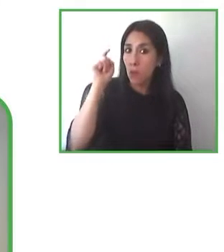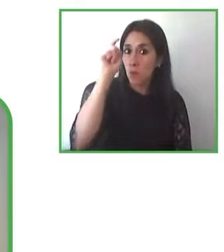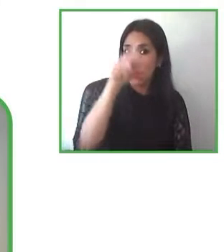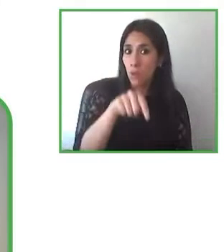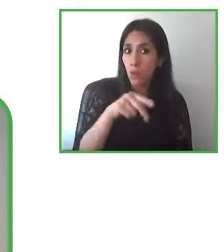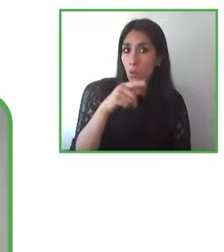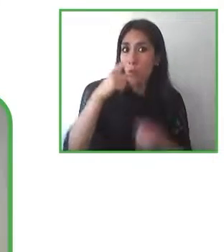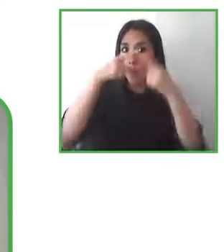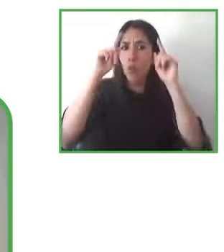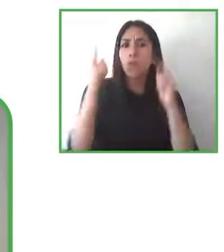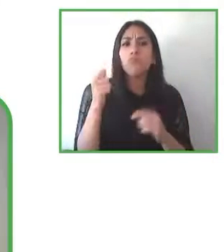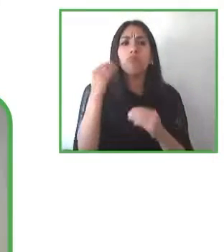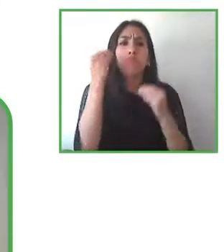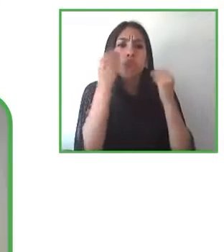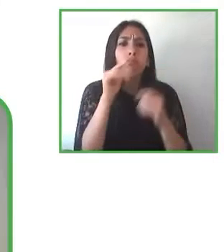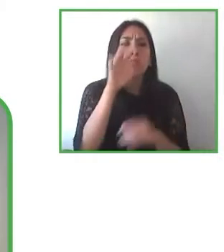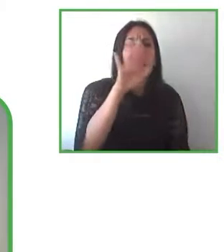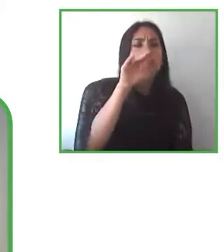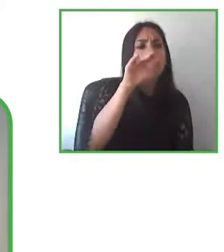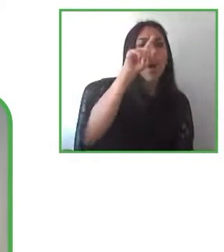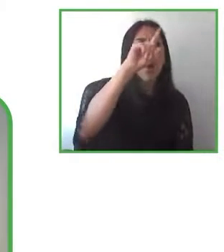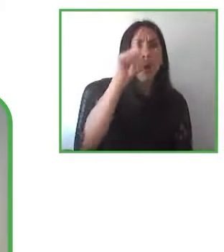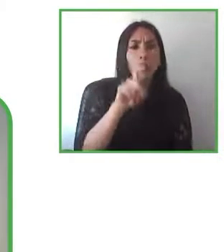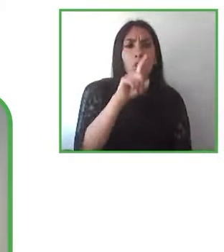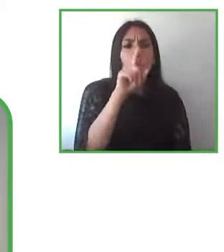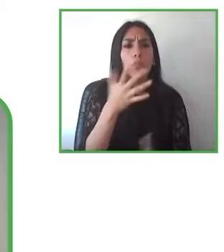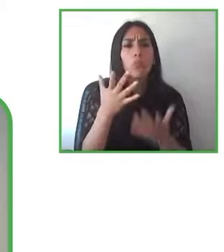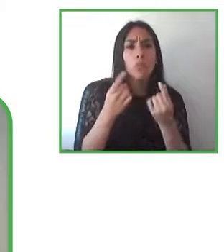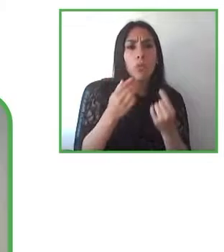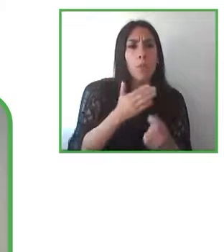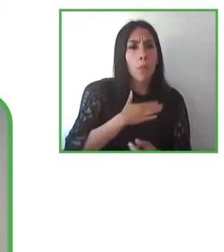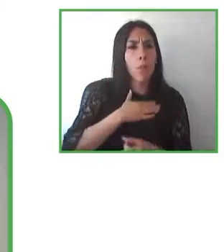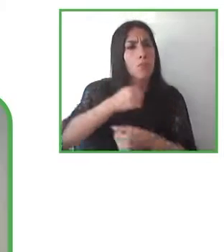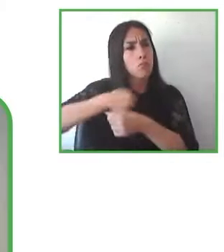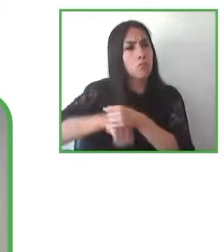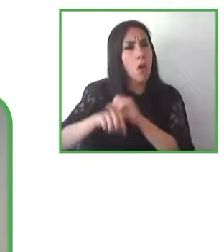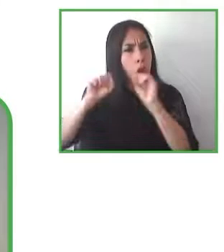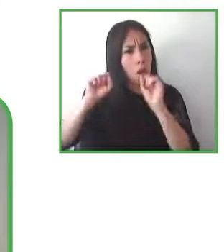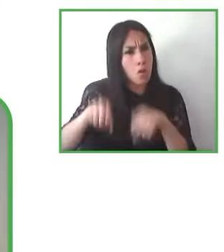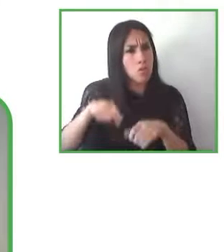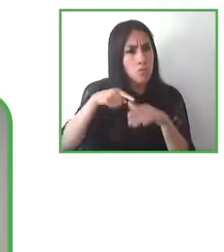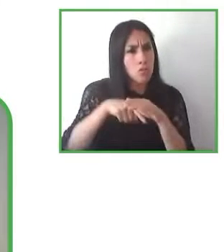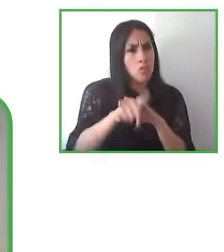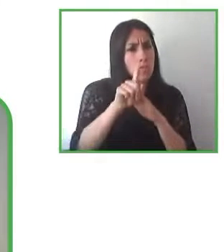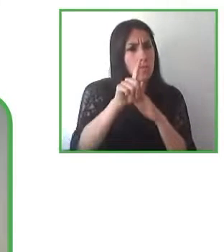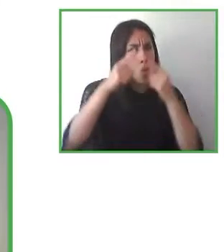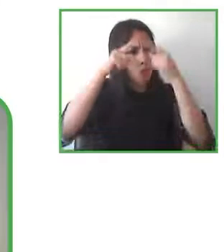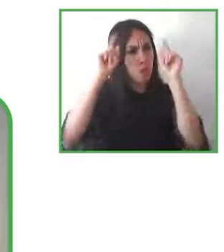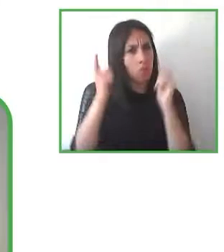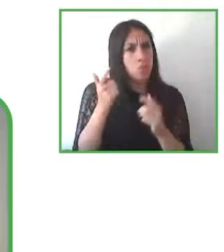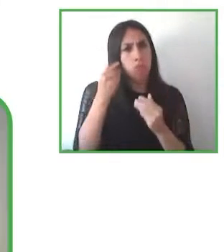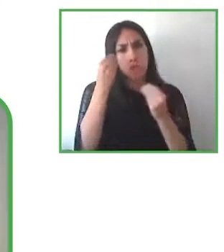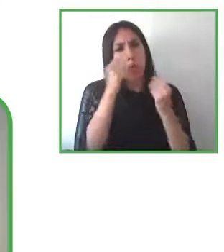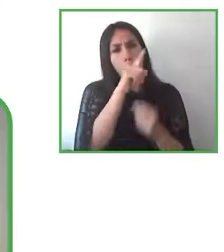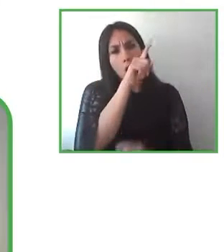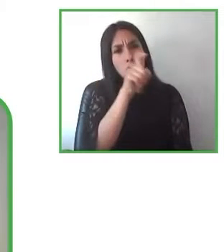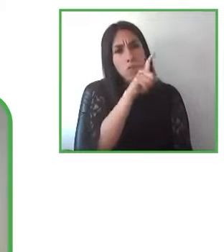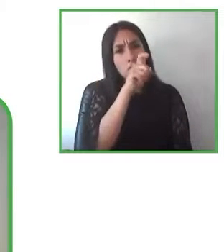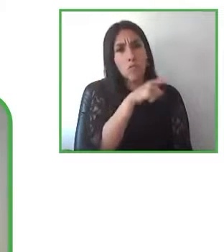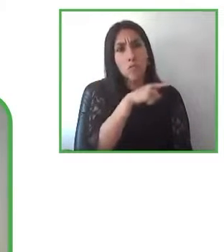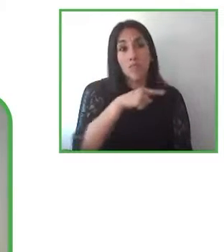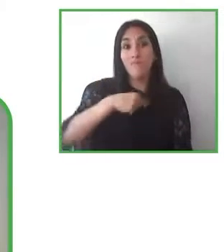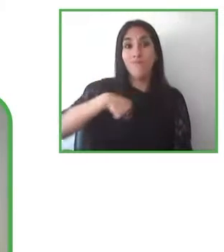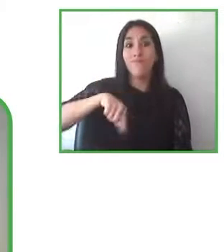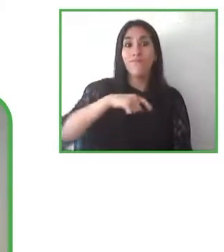sería la solución para que su hijo pueda acceder a la educación superior estamos trabajando desde diferentes ámbitos